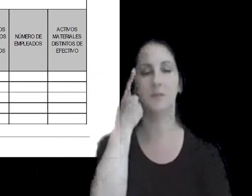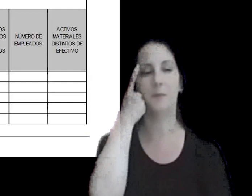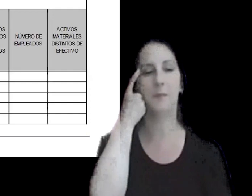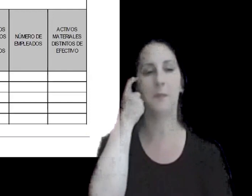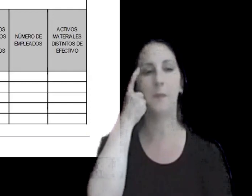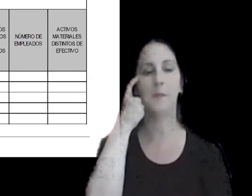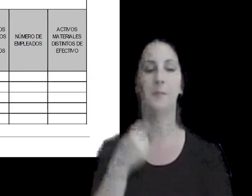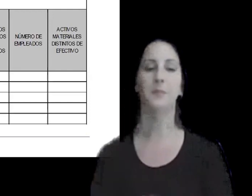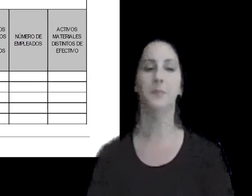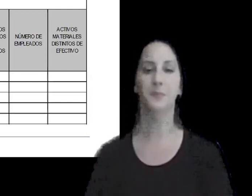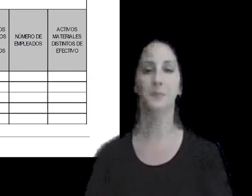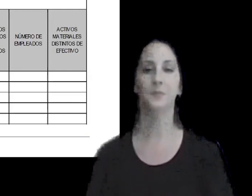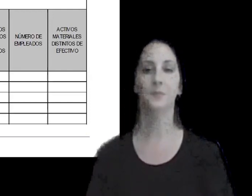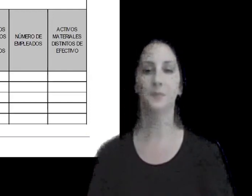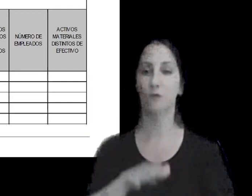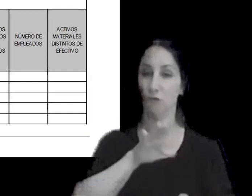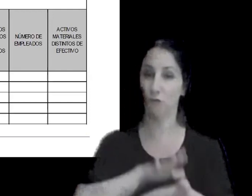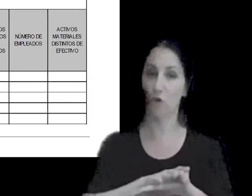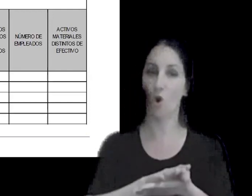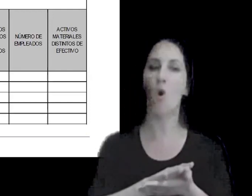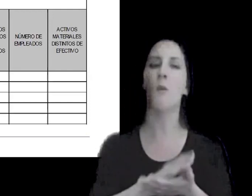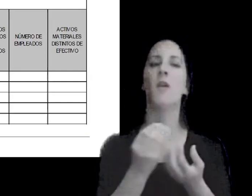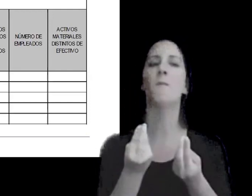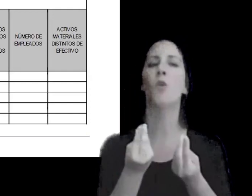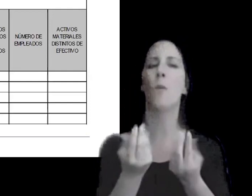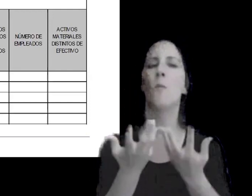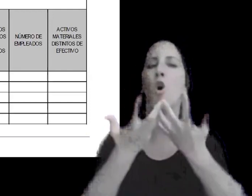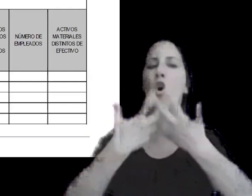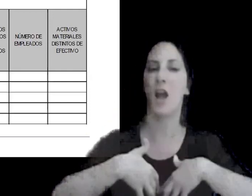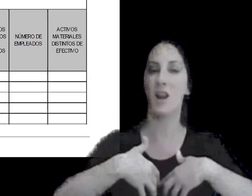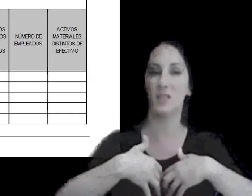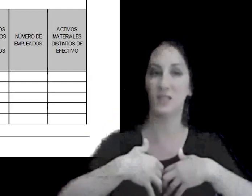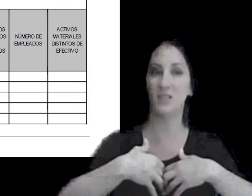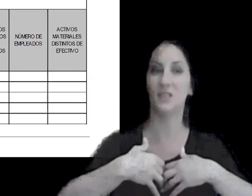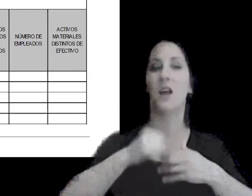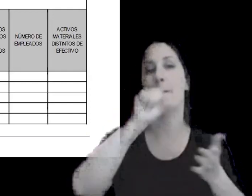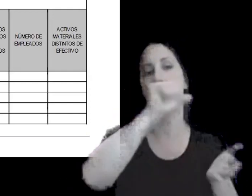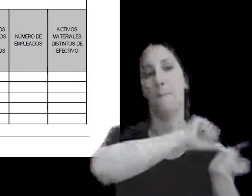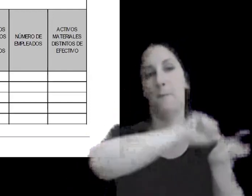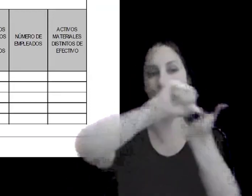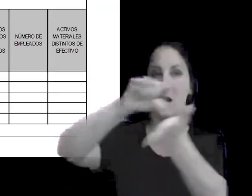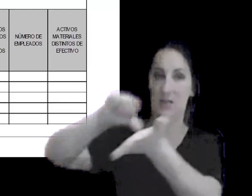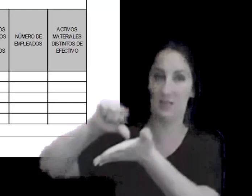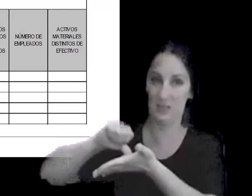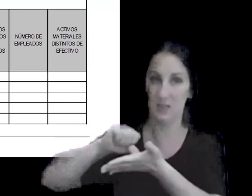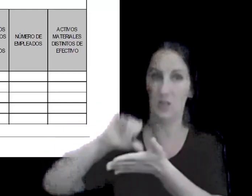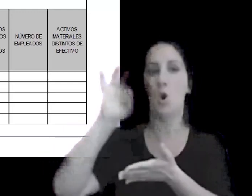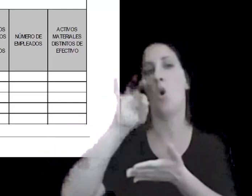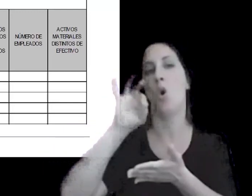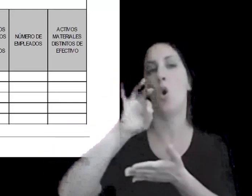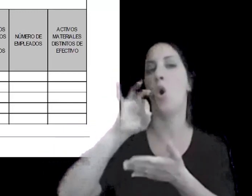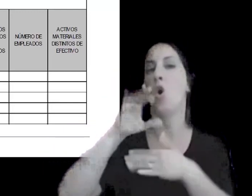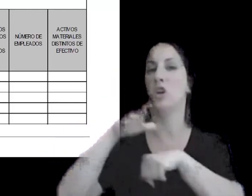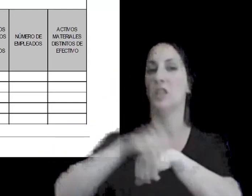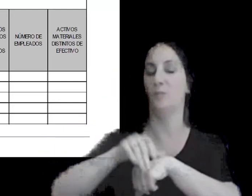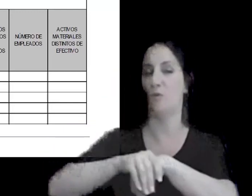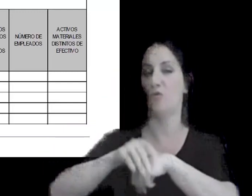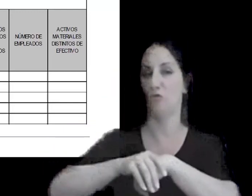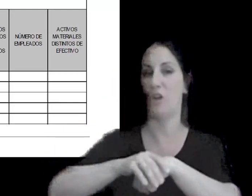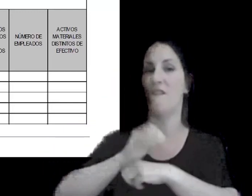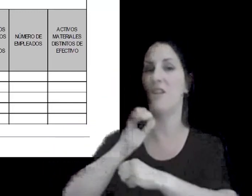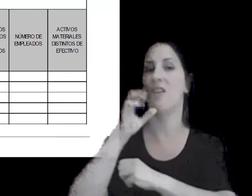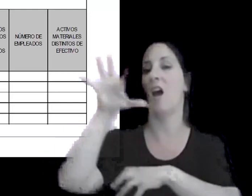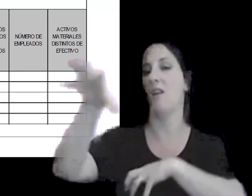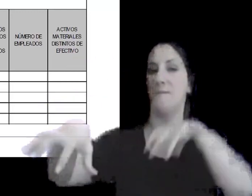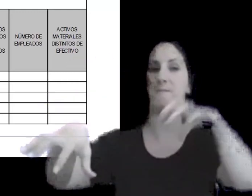en términos de esa distribución a lo largo de cada país o en cada jurisdicción donde operan los grupos